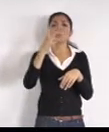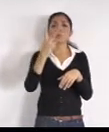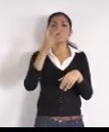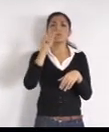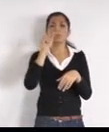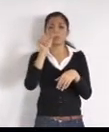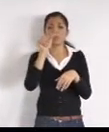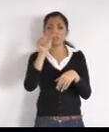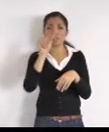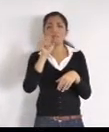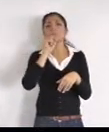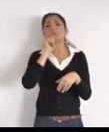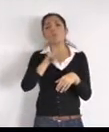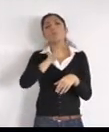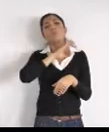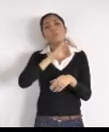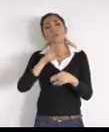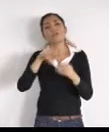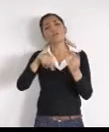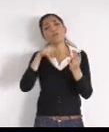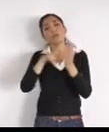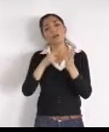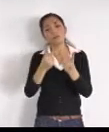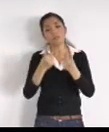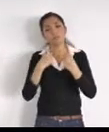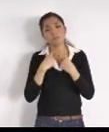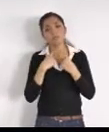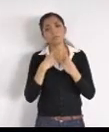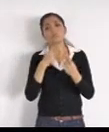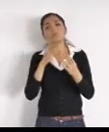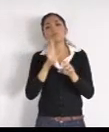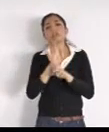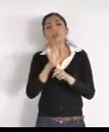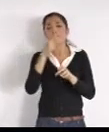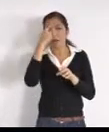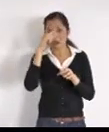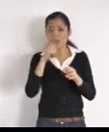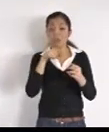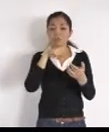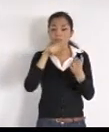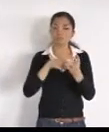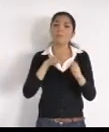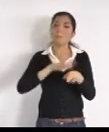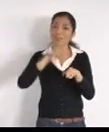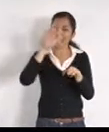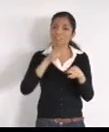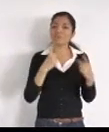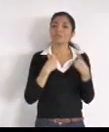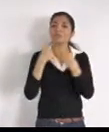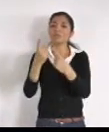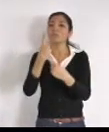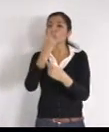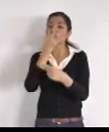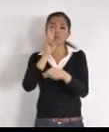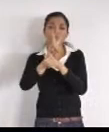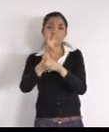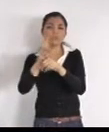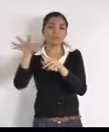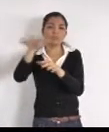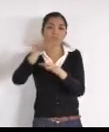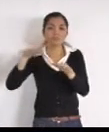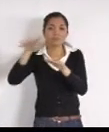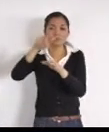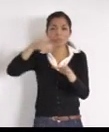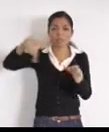el reforzamiento, del patrullaje, y que se puedan involucrar, en las diferentes actividades, que tenemos, de seguridad, involucrando,